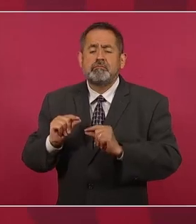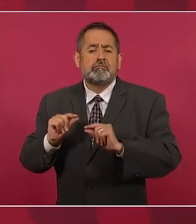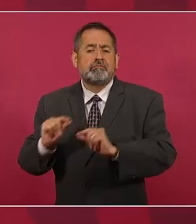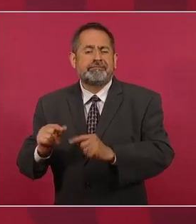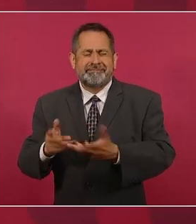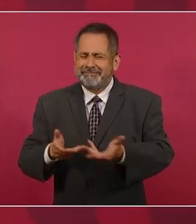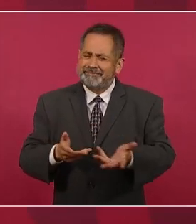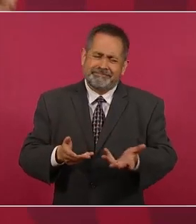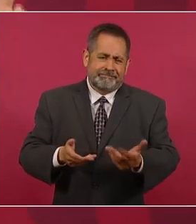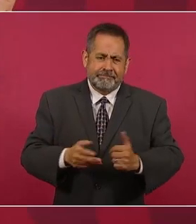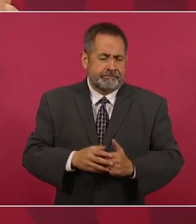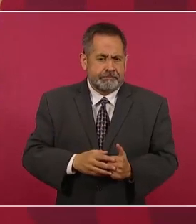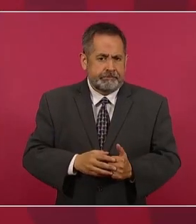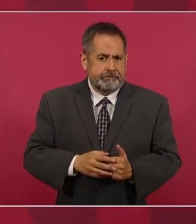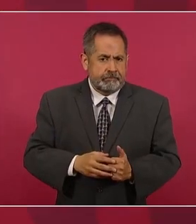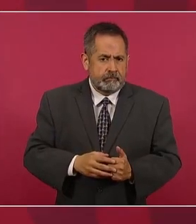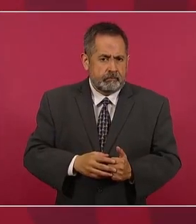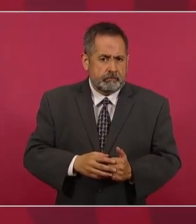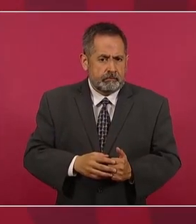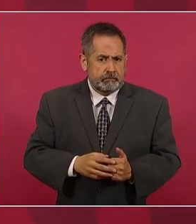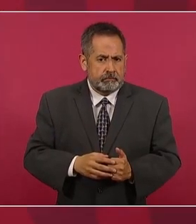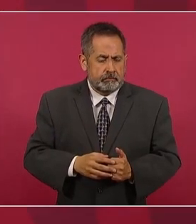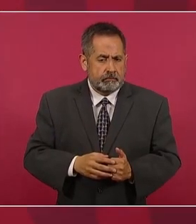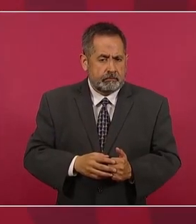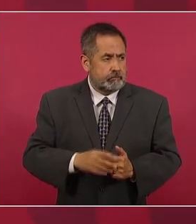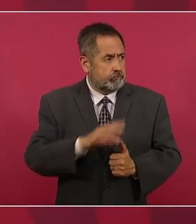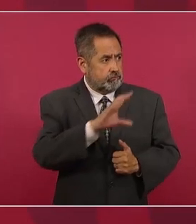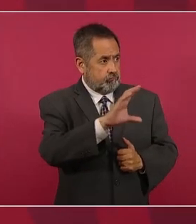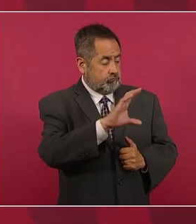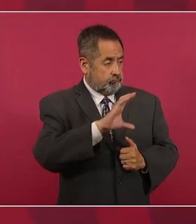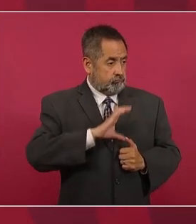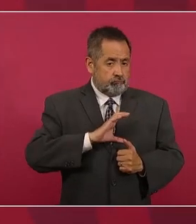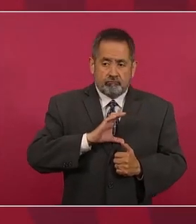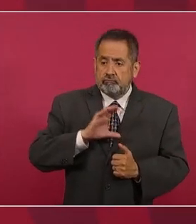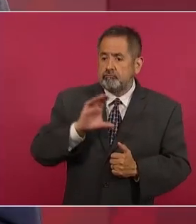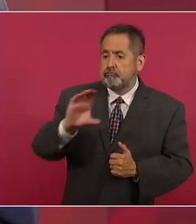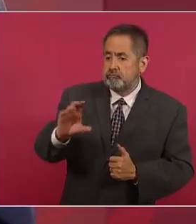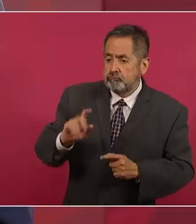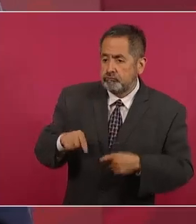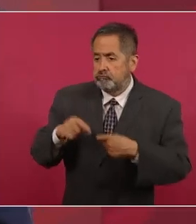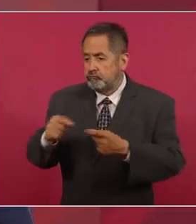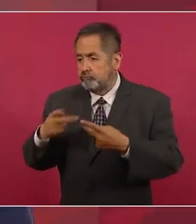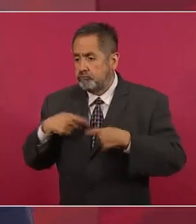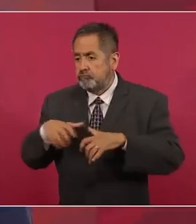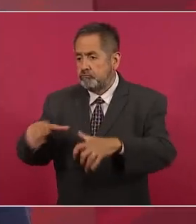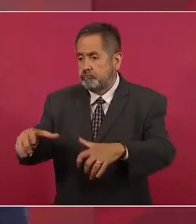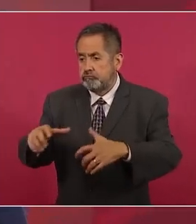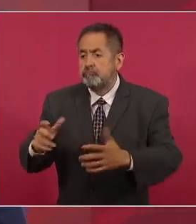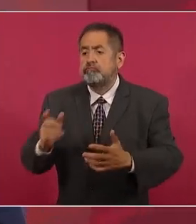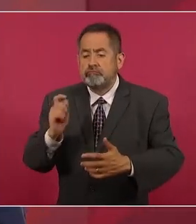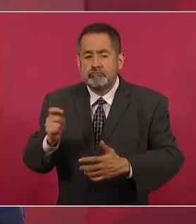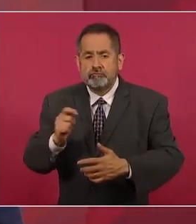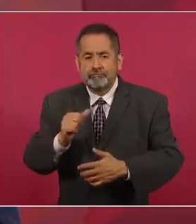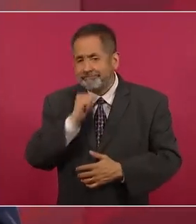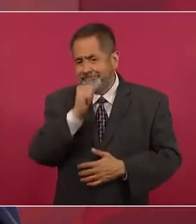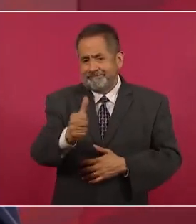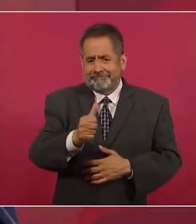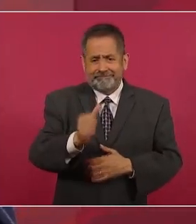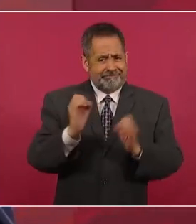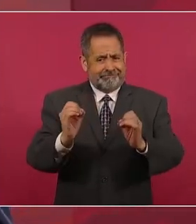y qué se le transfiere, qué se le entrega al pueblo. Nada,